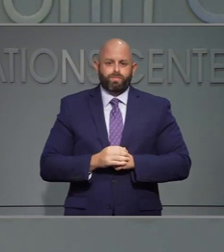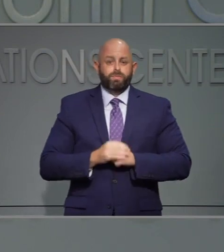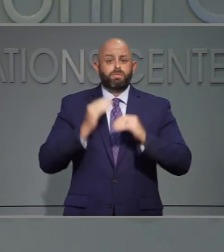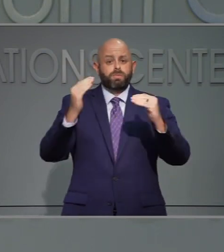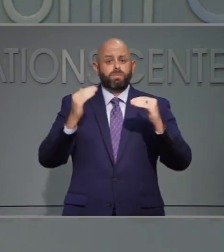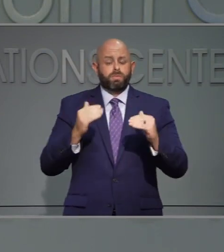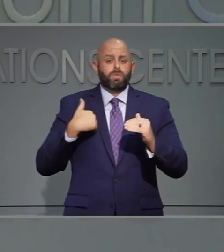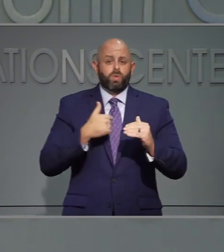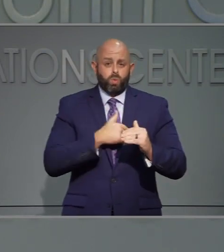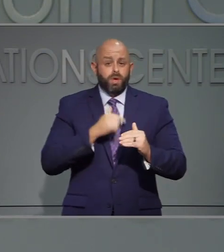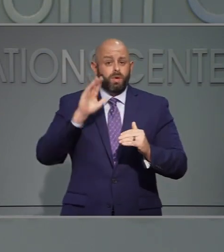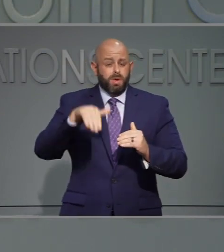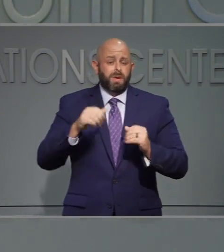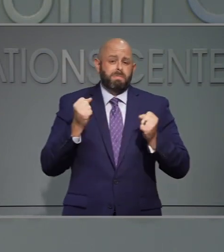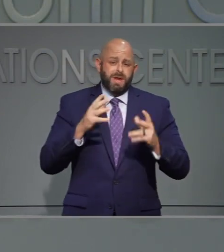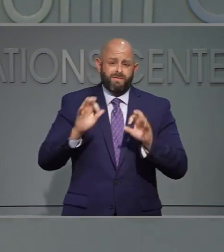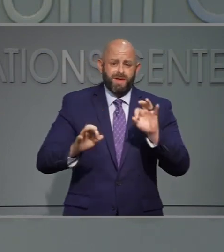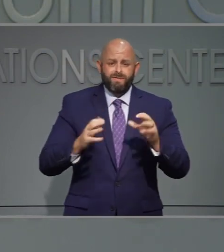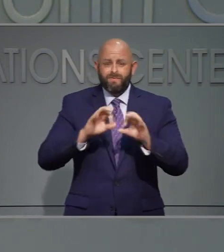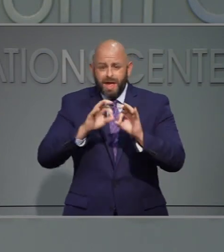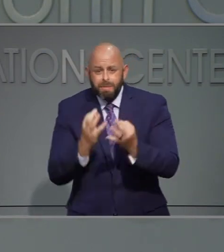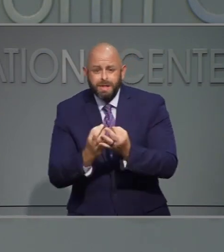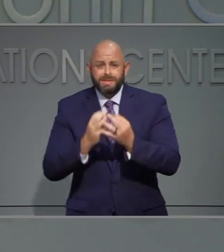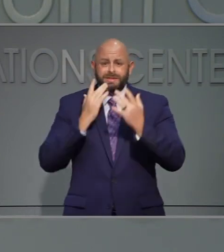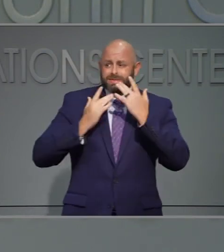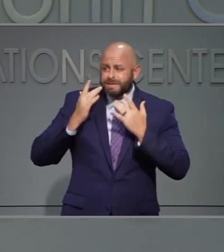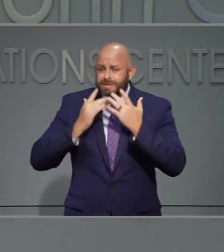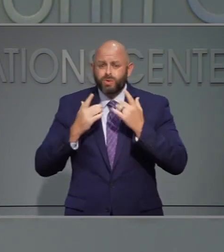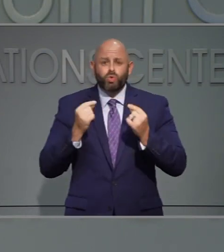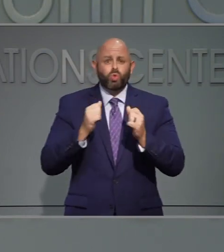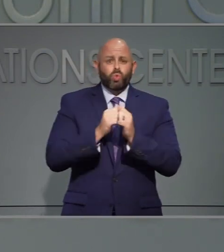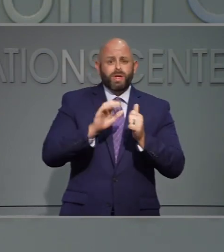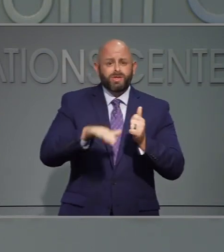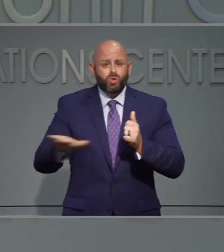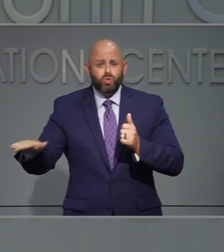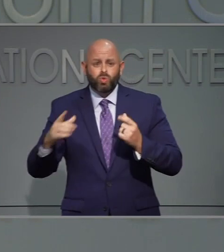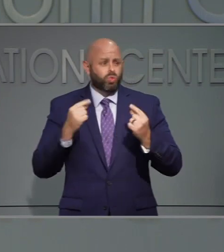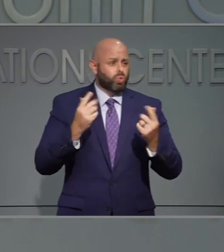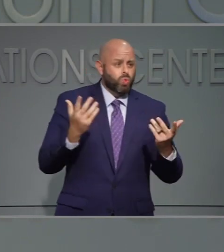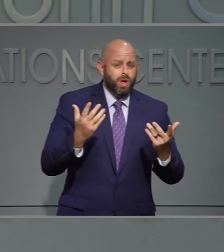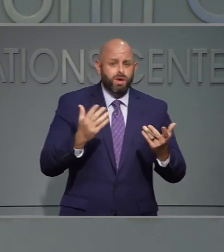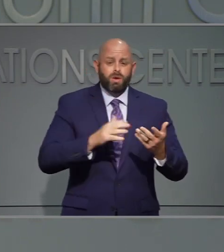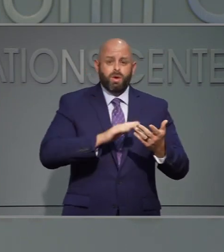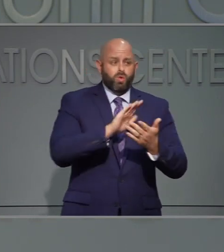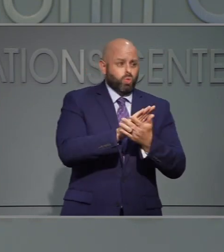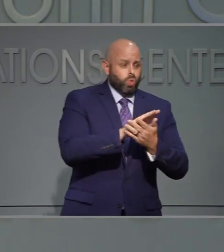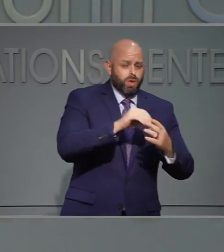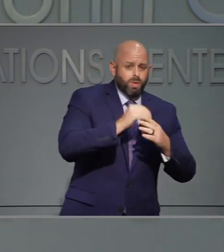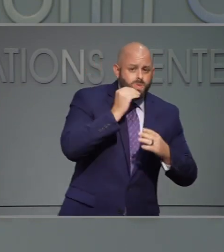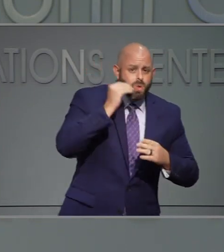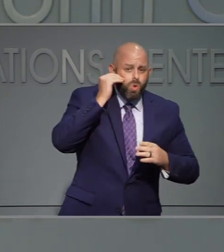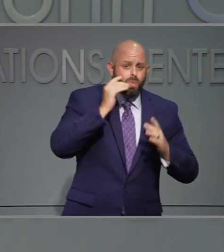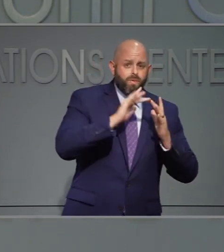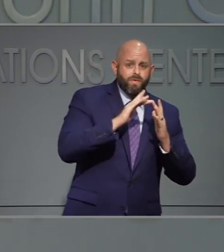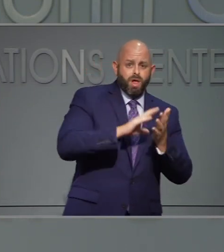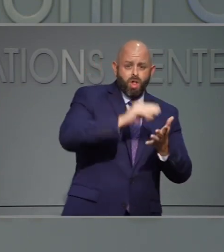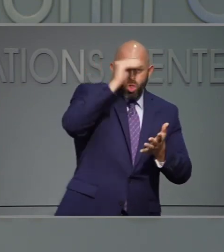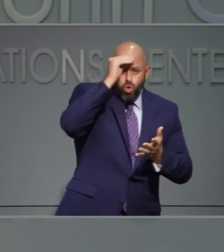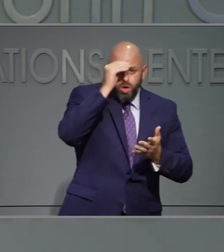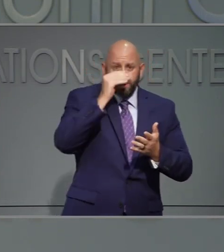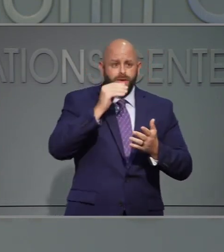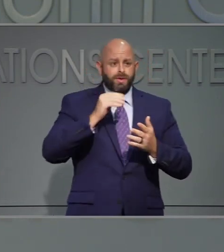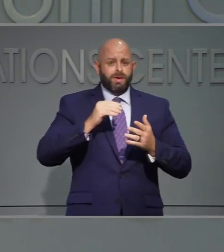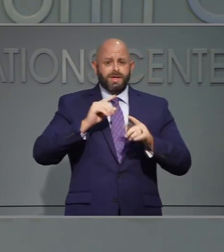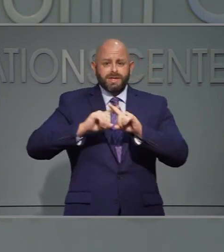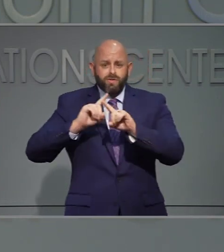creado una línea de ayuda para guarderías para los niños en edad escolar. El aprendizaje a distancia en